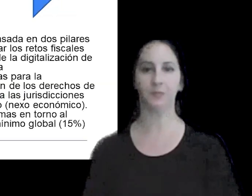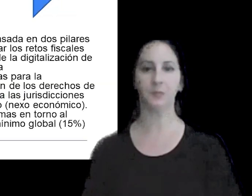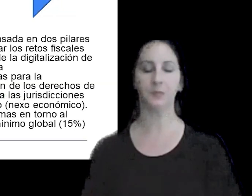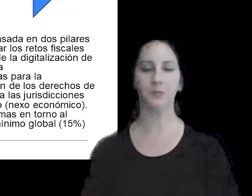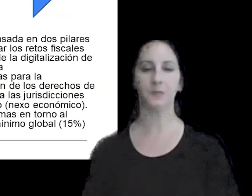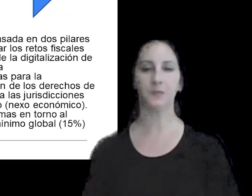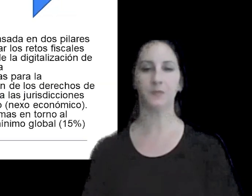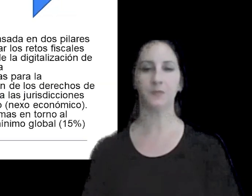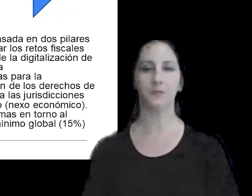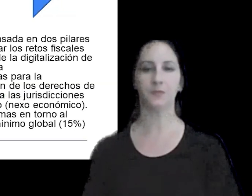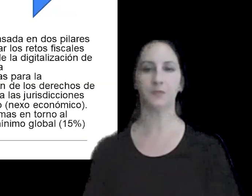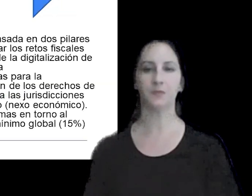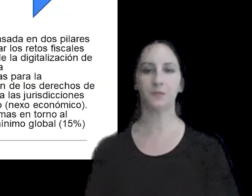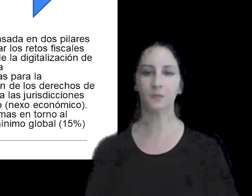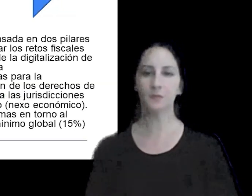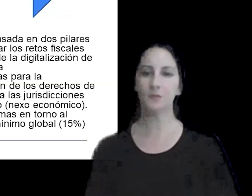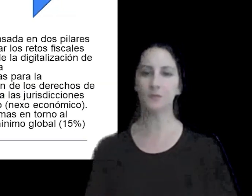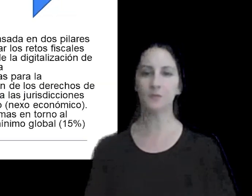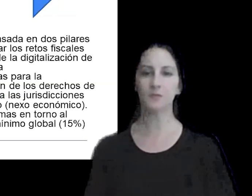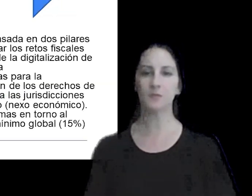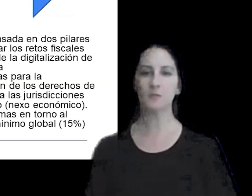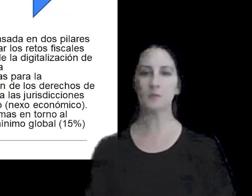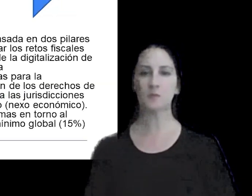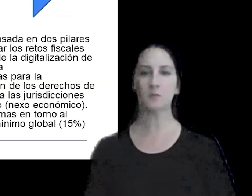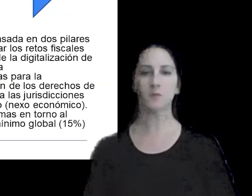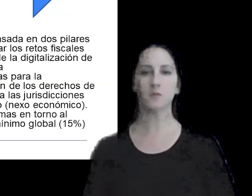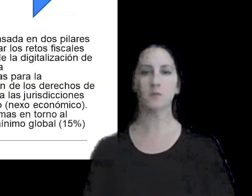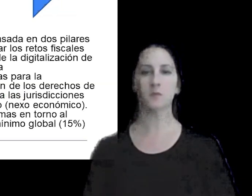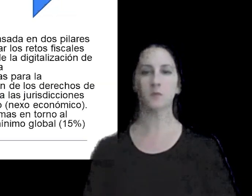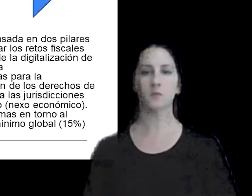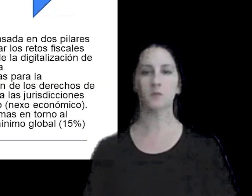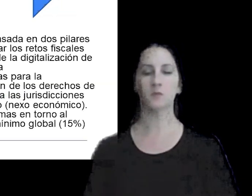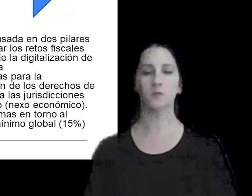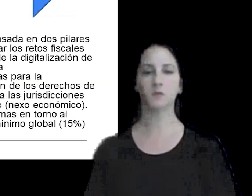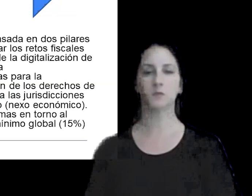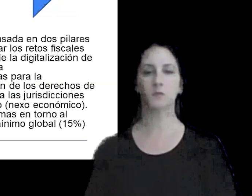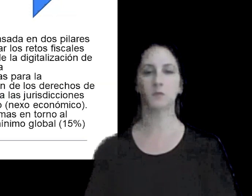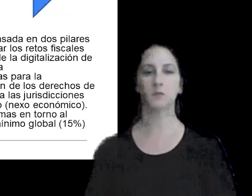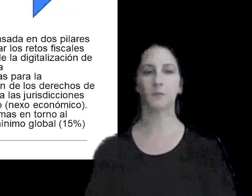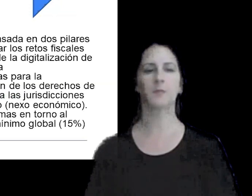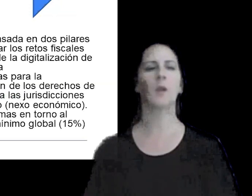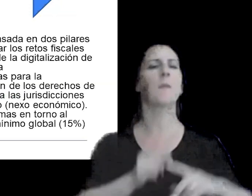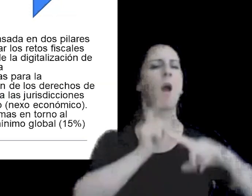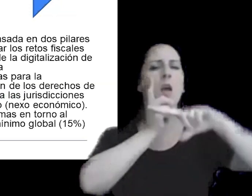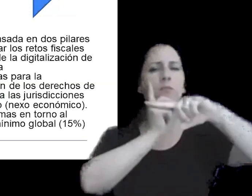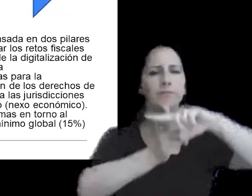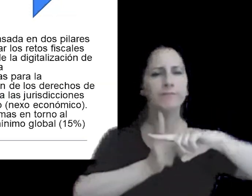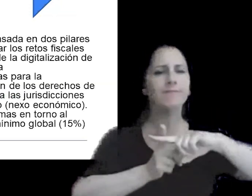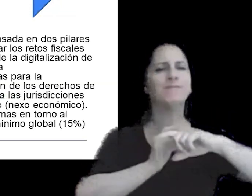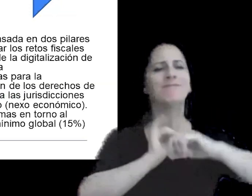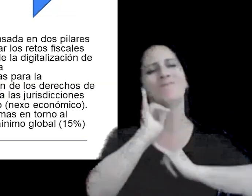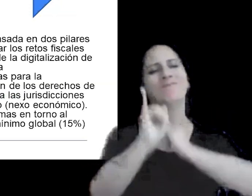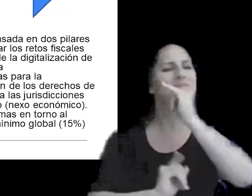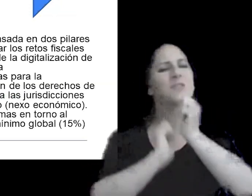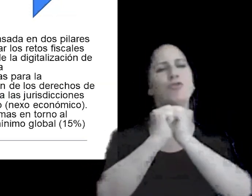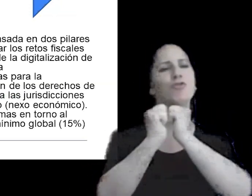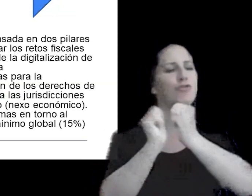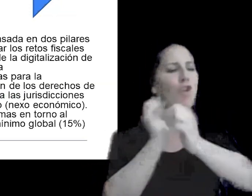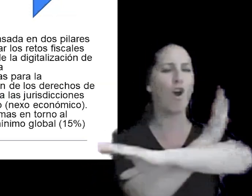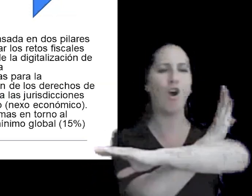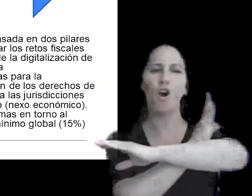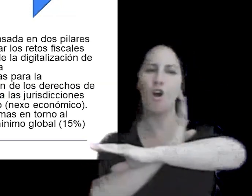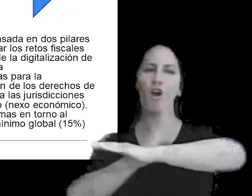y para hacer un breve reconto de la historia el